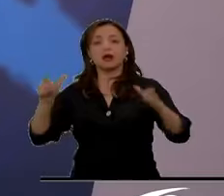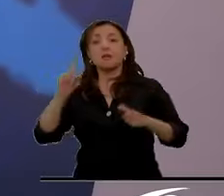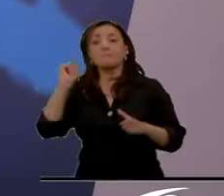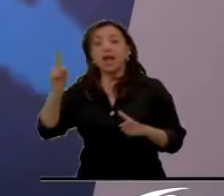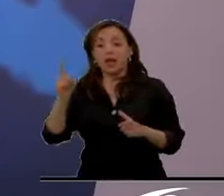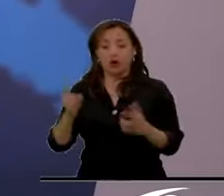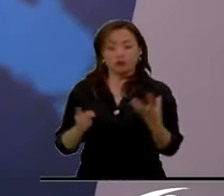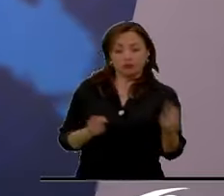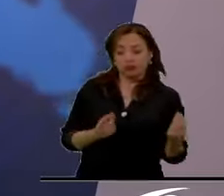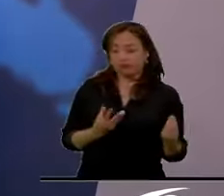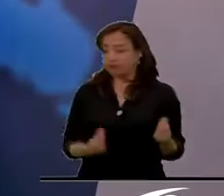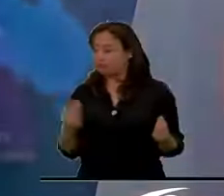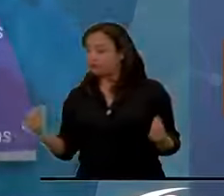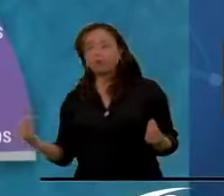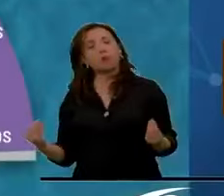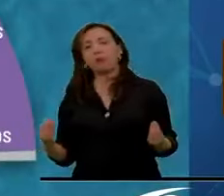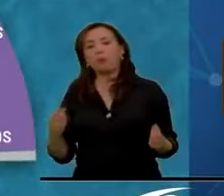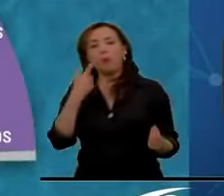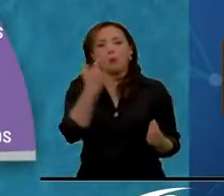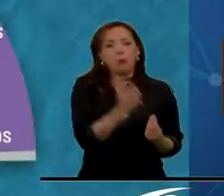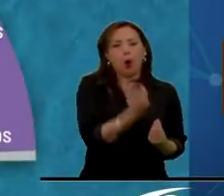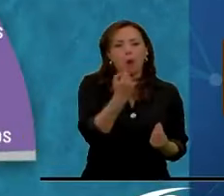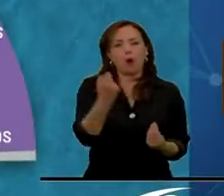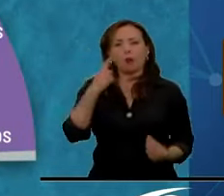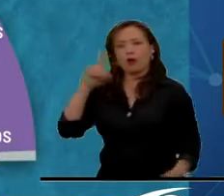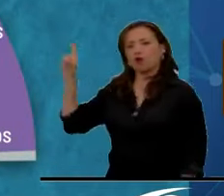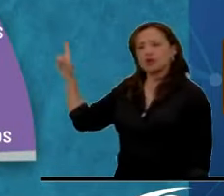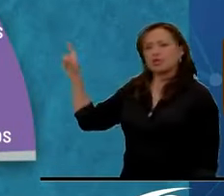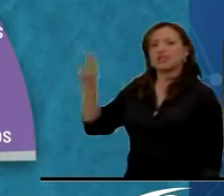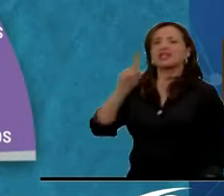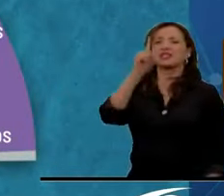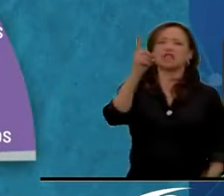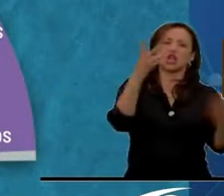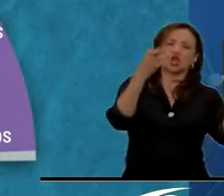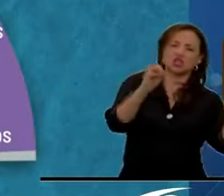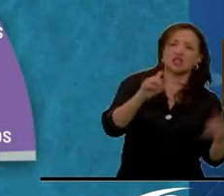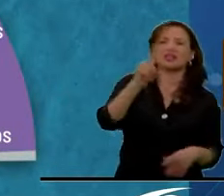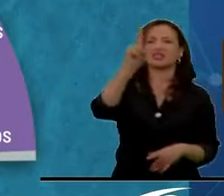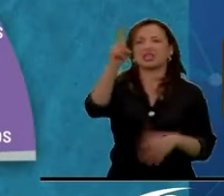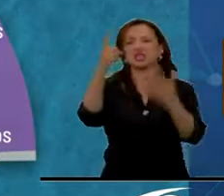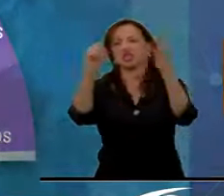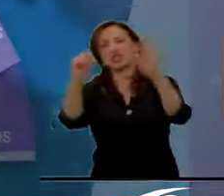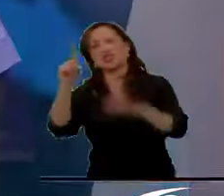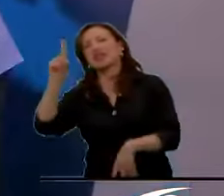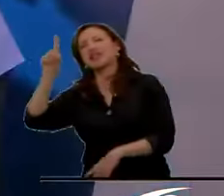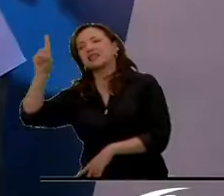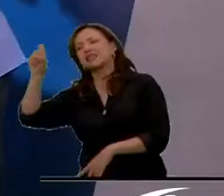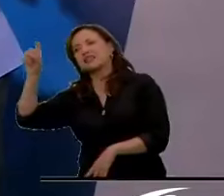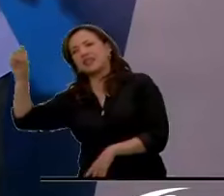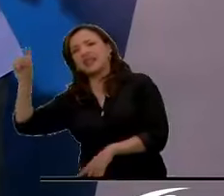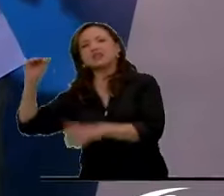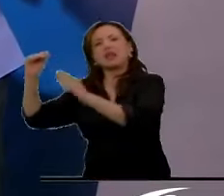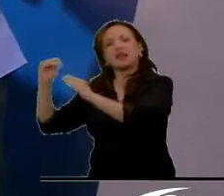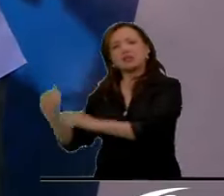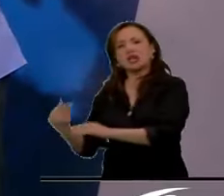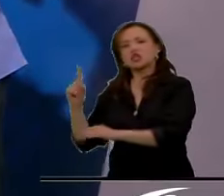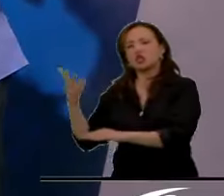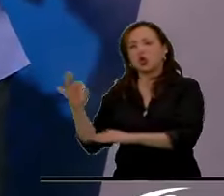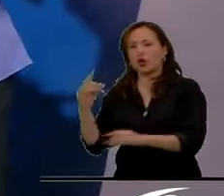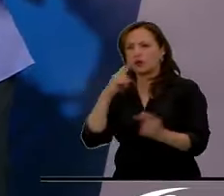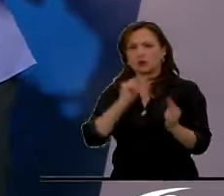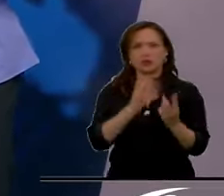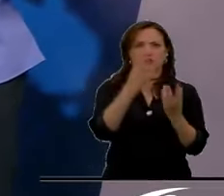cifra. 180, 160, 140 son tres bloques en los que quedó dividida la Asamblea Legislativa,